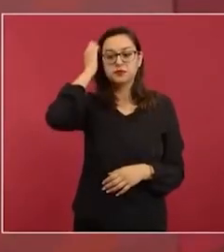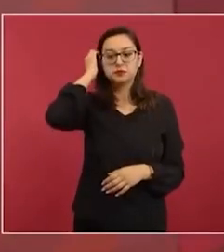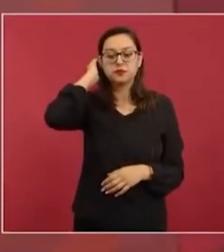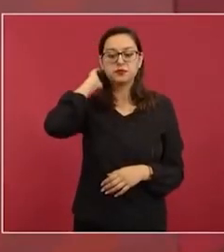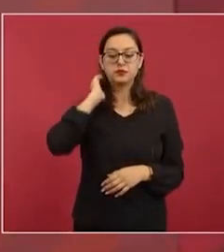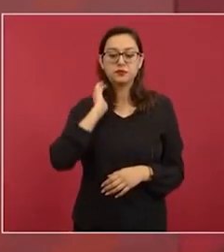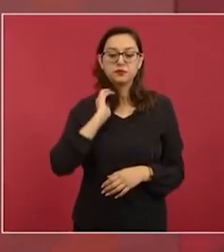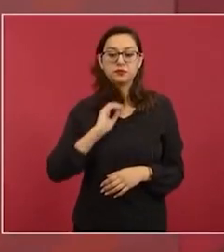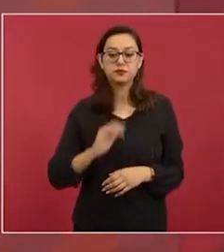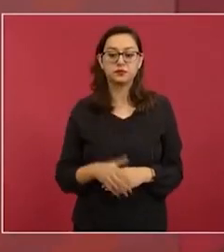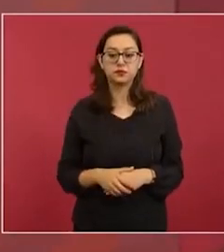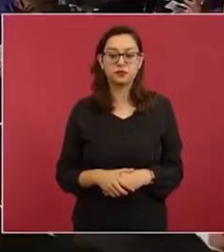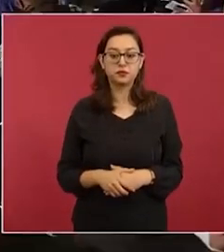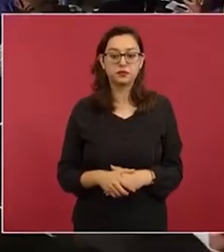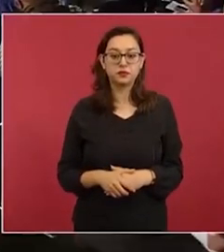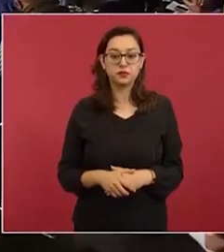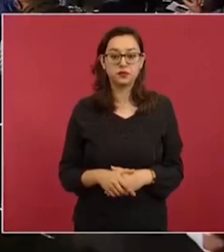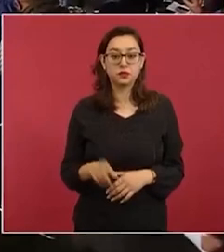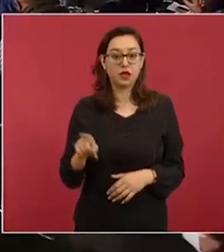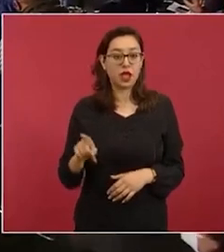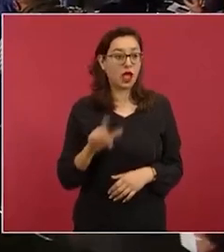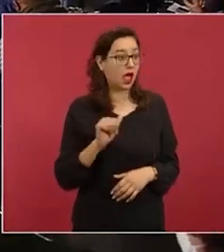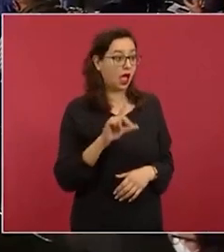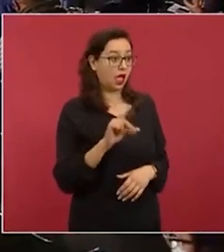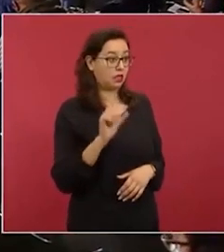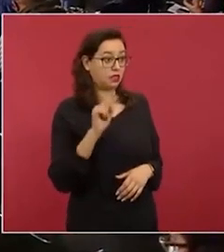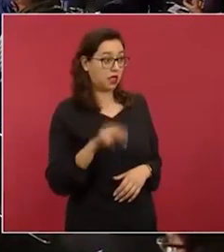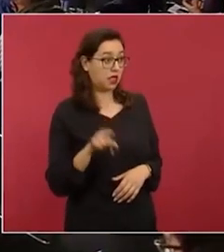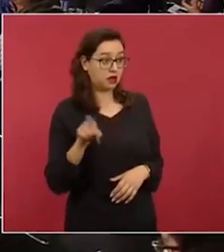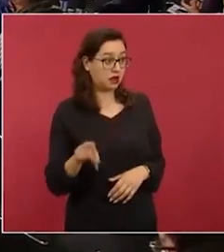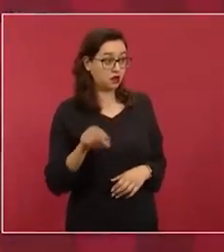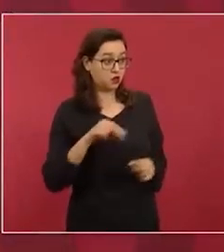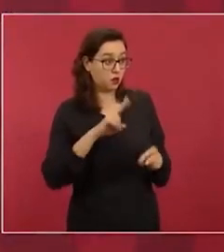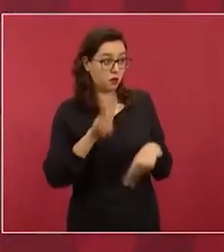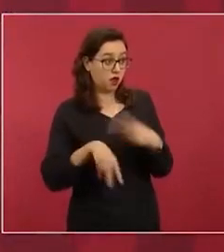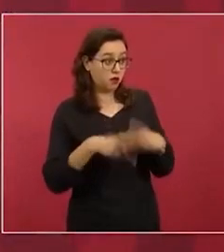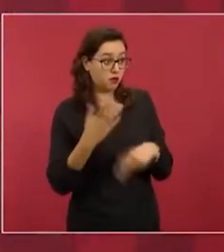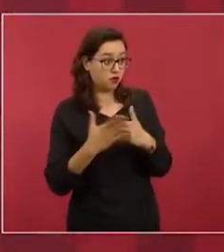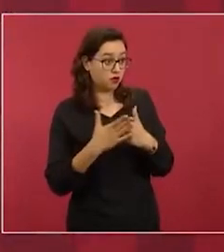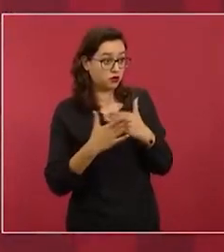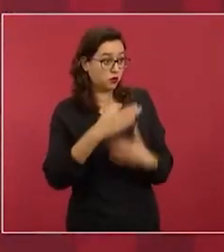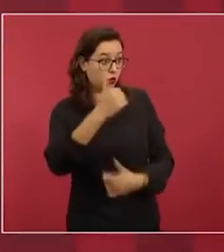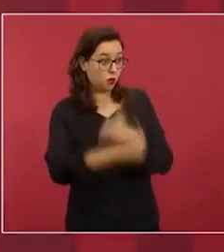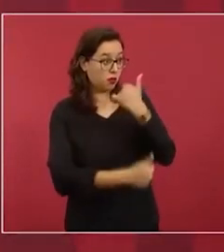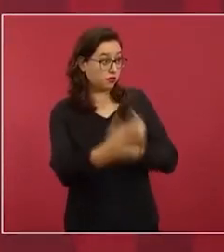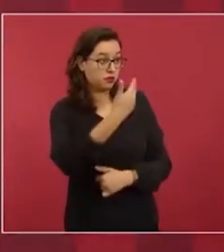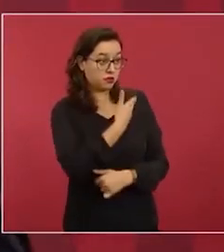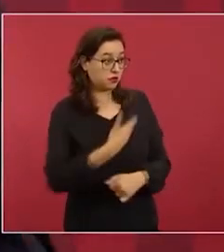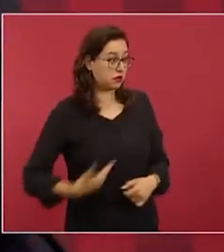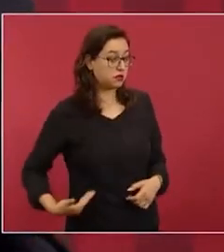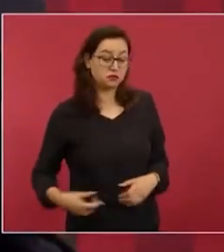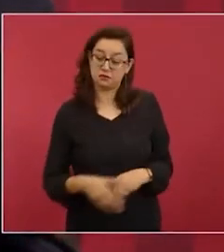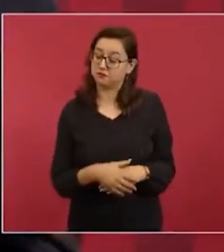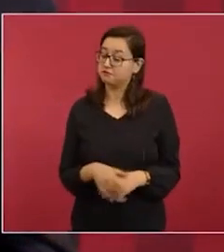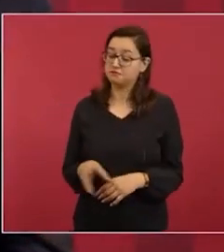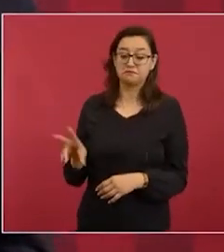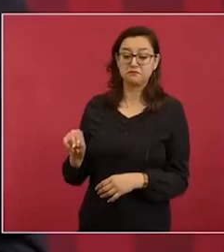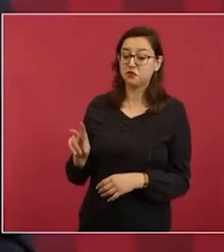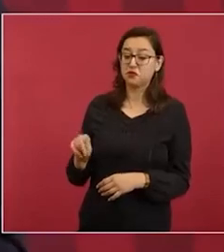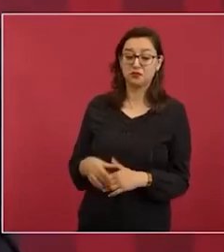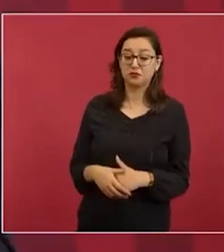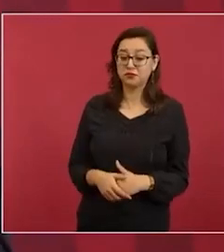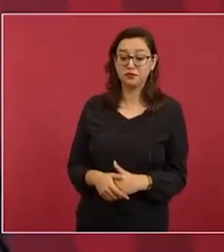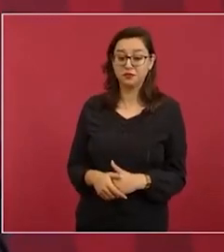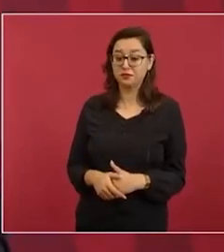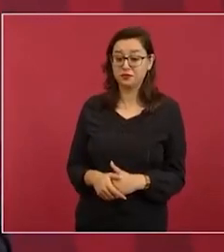No es corcho lata, presidente Adán. No está actuando de esa